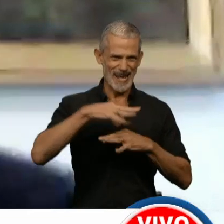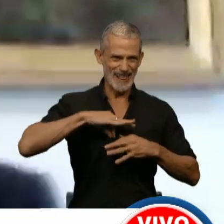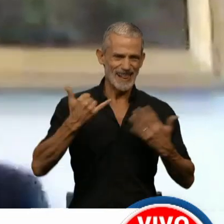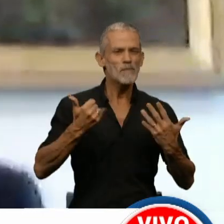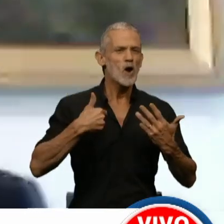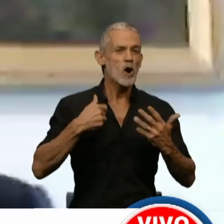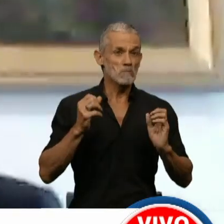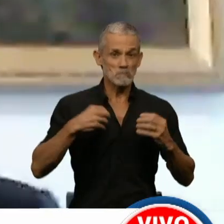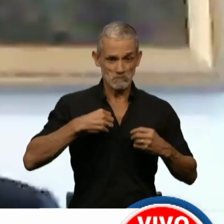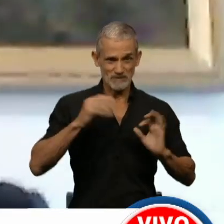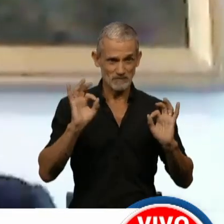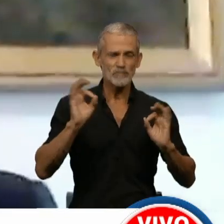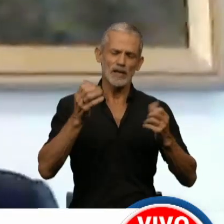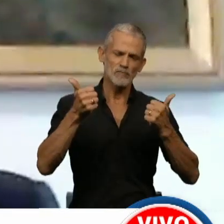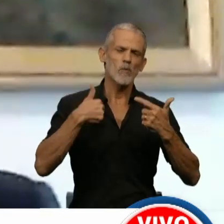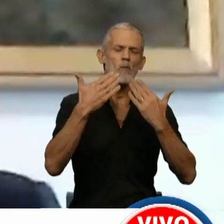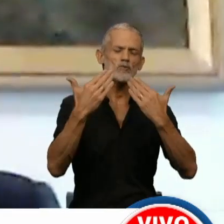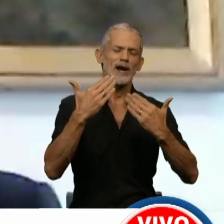perfecto. Le agradezco sinceramente, presidente.